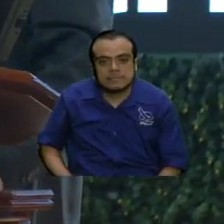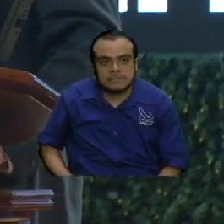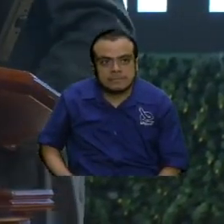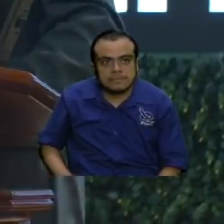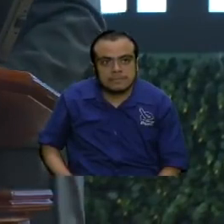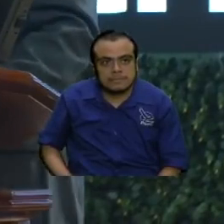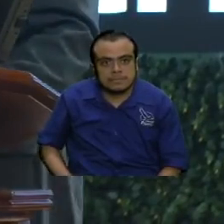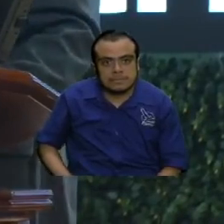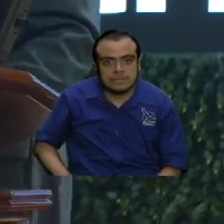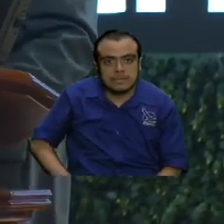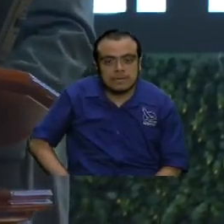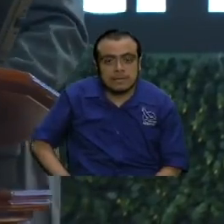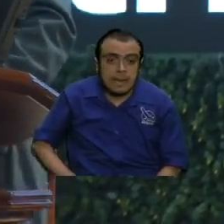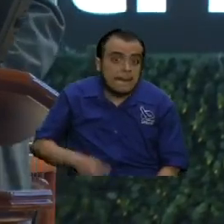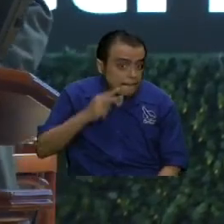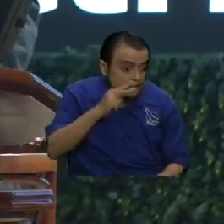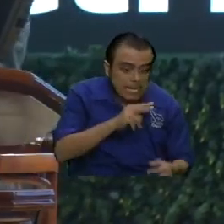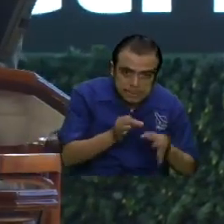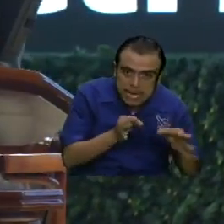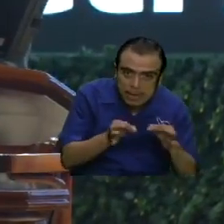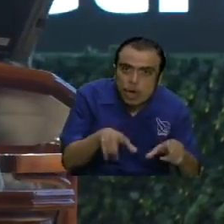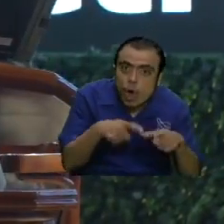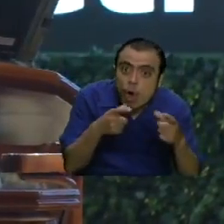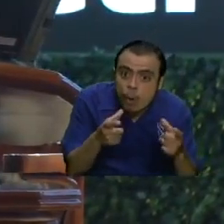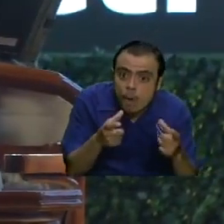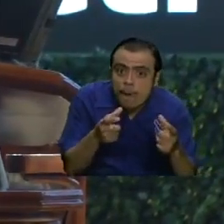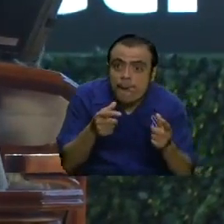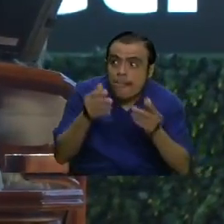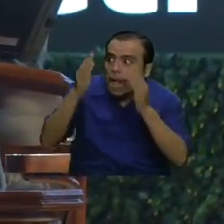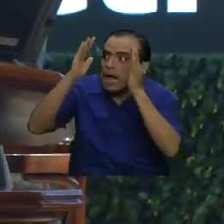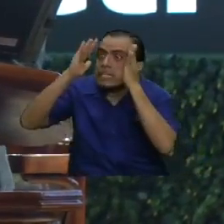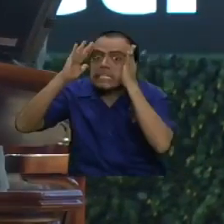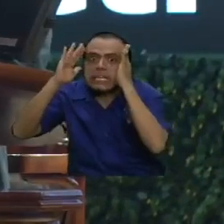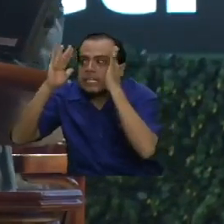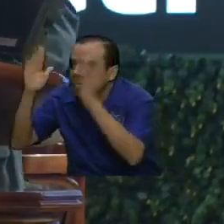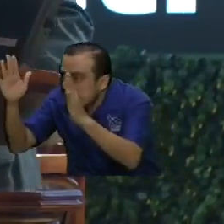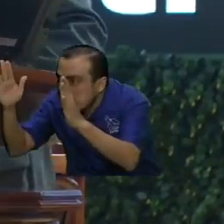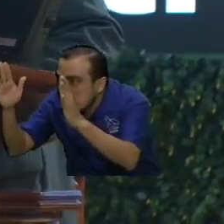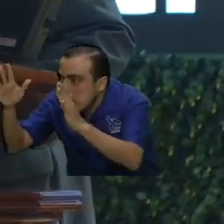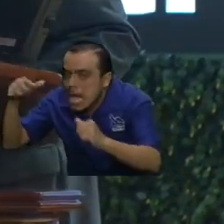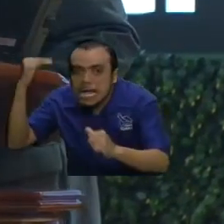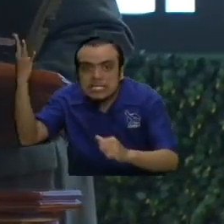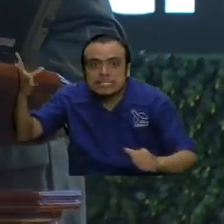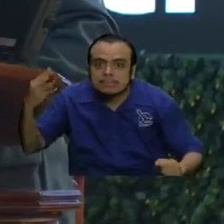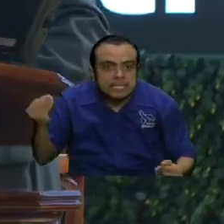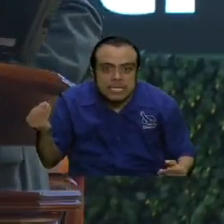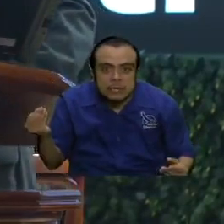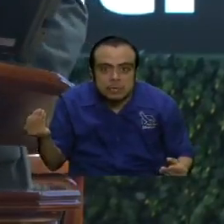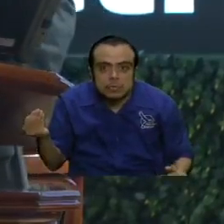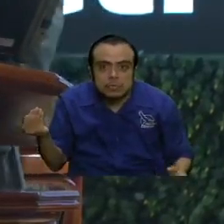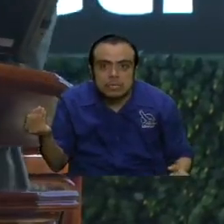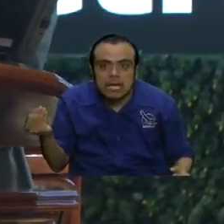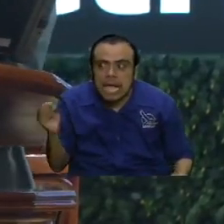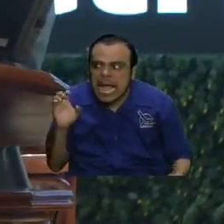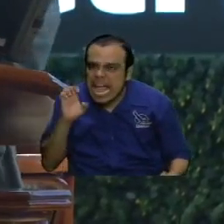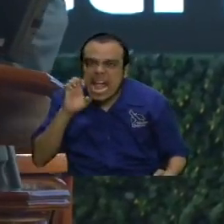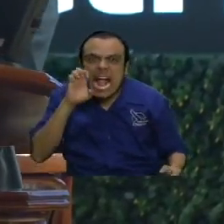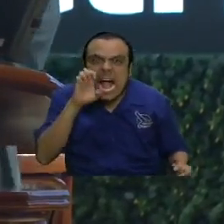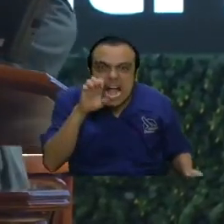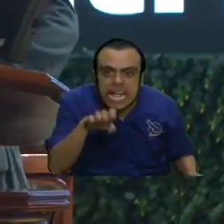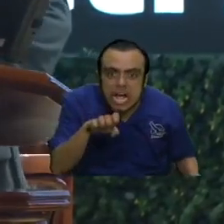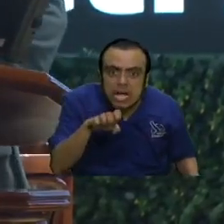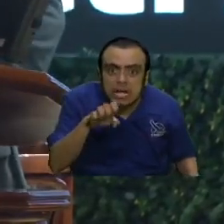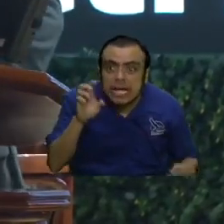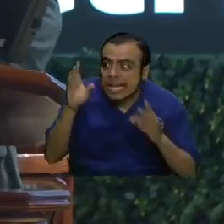Pero mire cómo, cómo lo hacen, prestando atención a espíritus, no más, engañadores